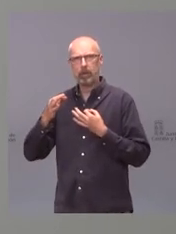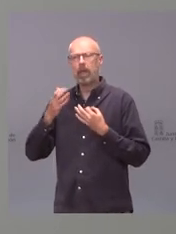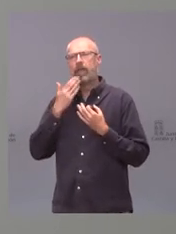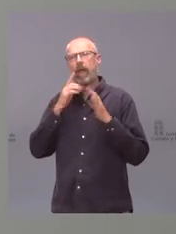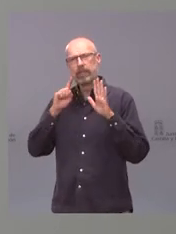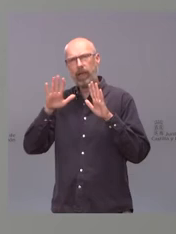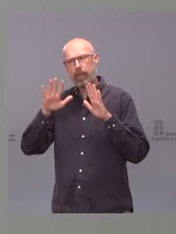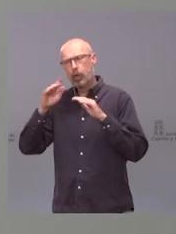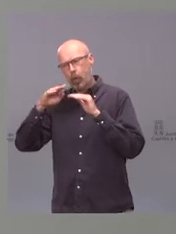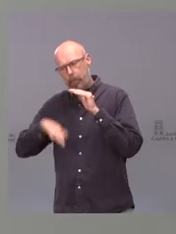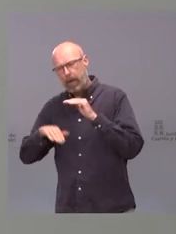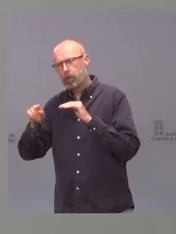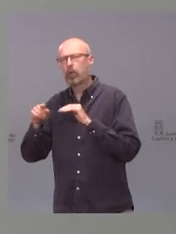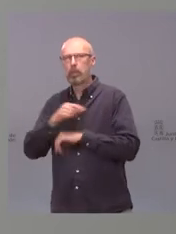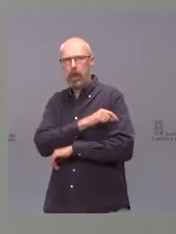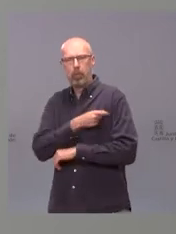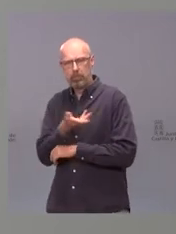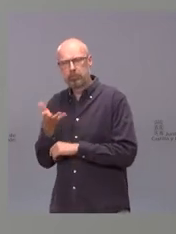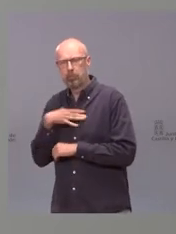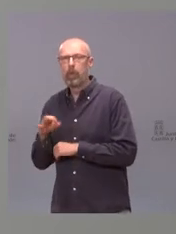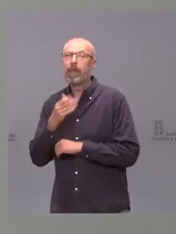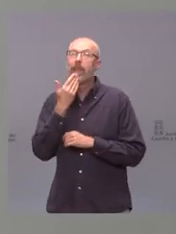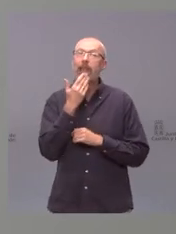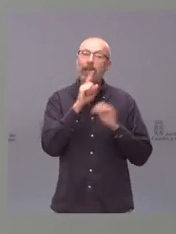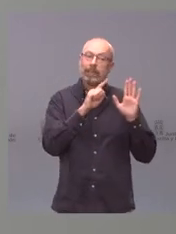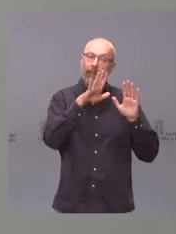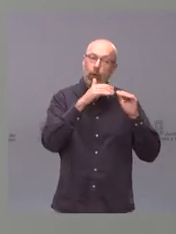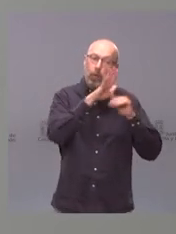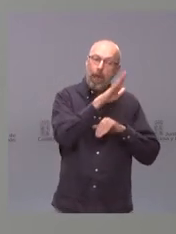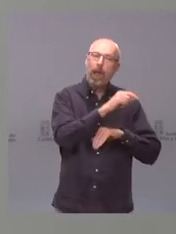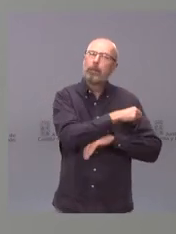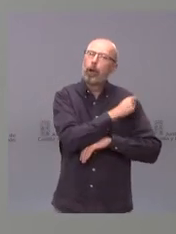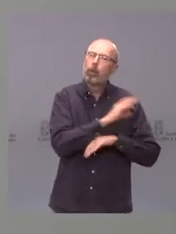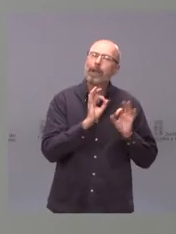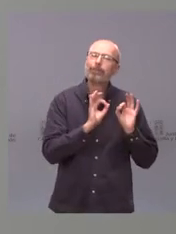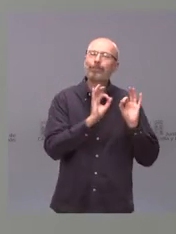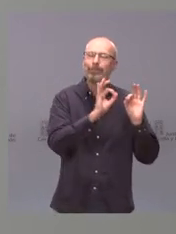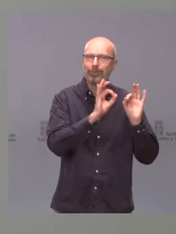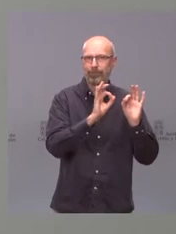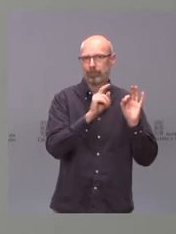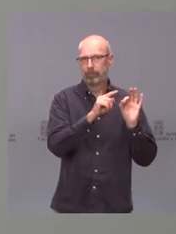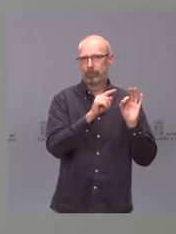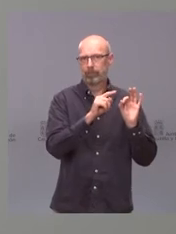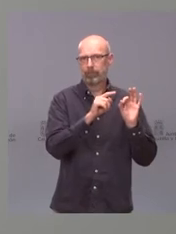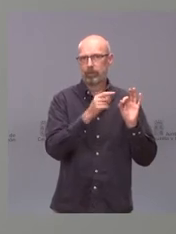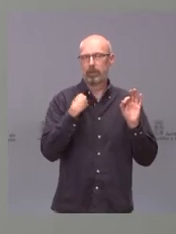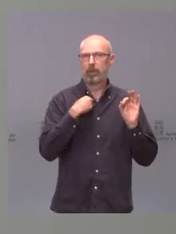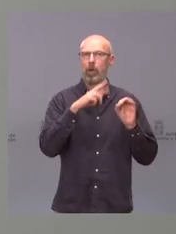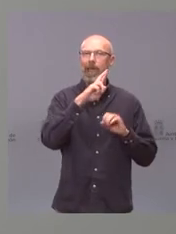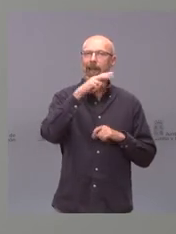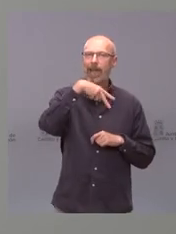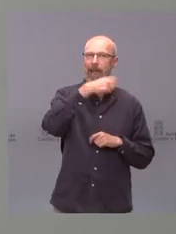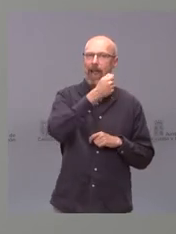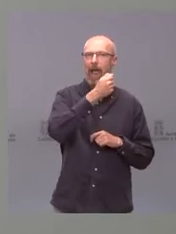años. Pero por encima de los 65 años, las vacunas que ponemos son las de las RNA mensajeros, es decir,